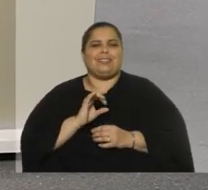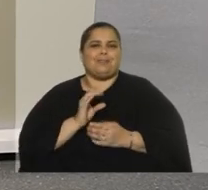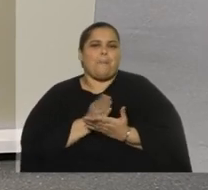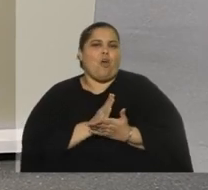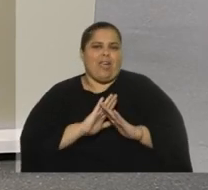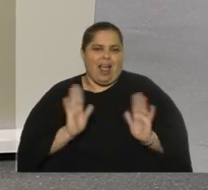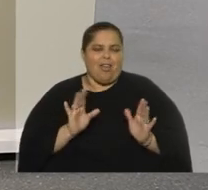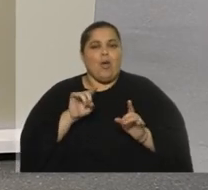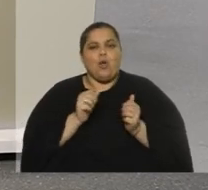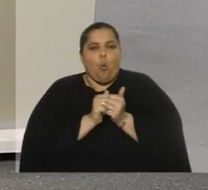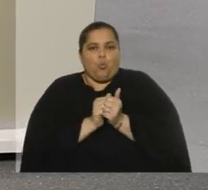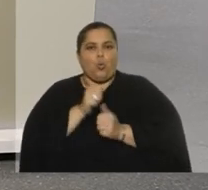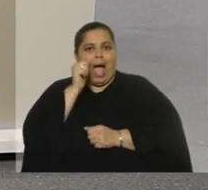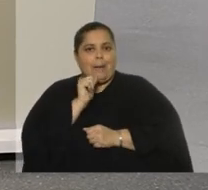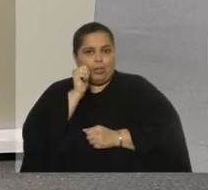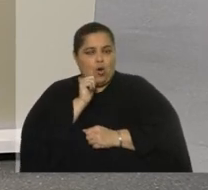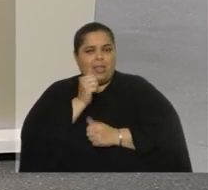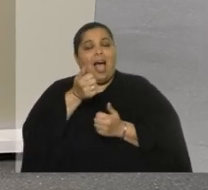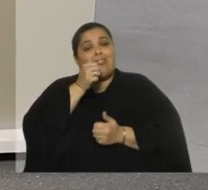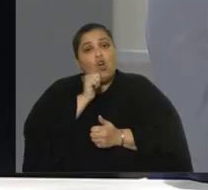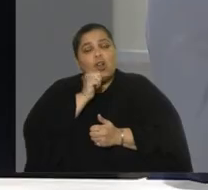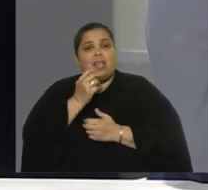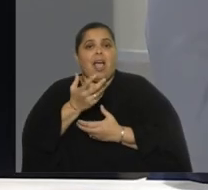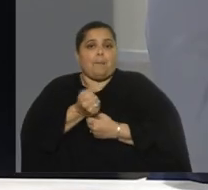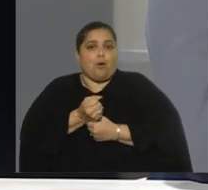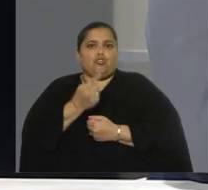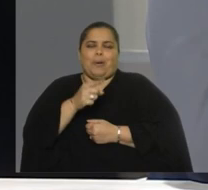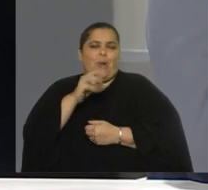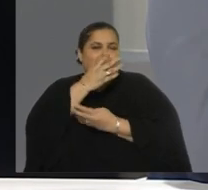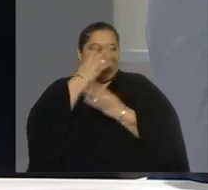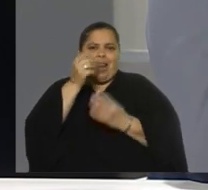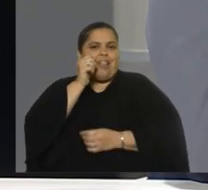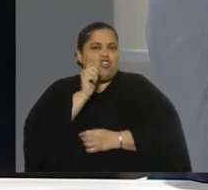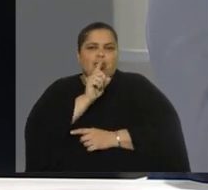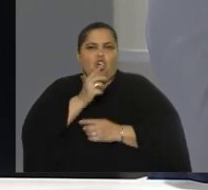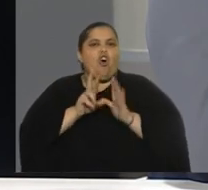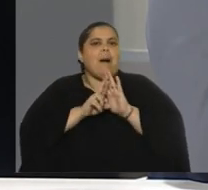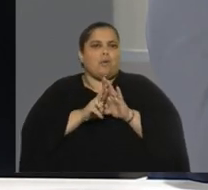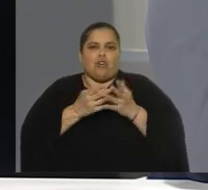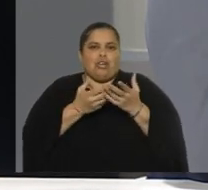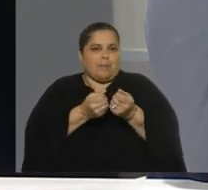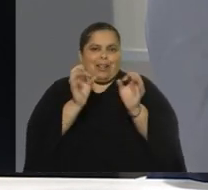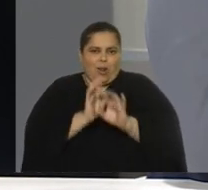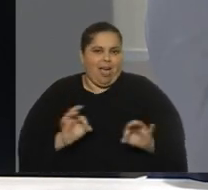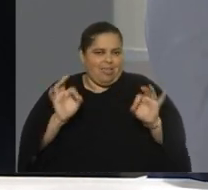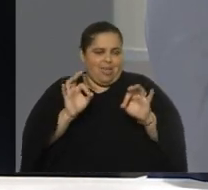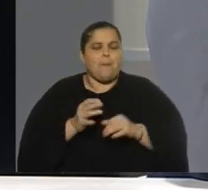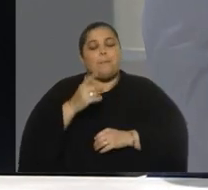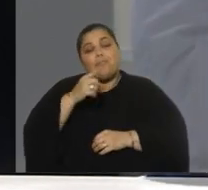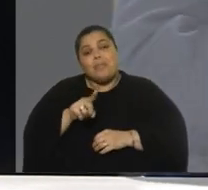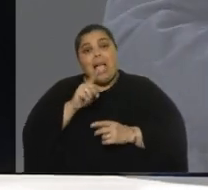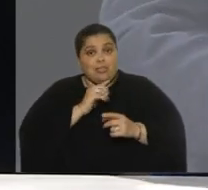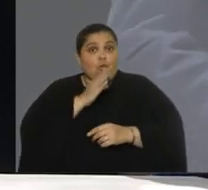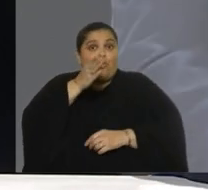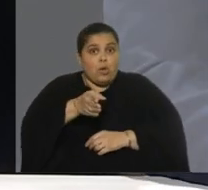Astori en alguna medida me respaldó, pero Astori en general no respalda a nadie, y bueno, y ahí fui, y